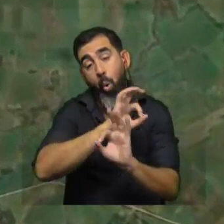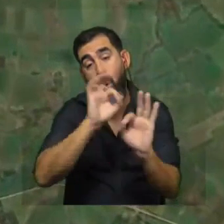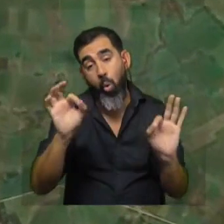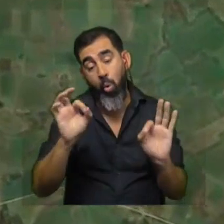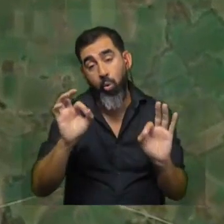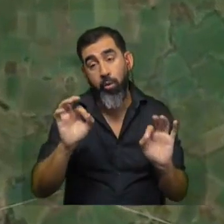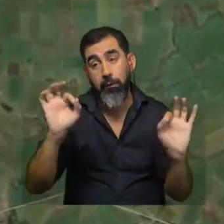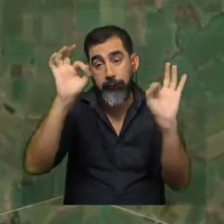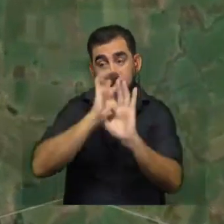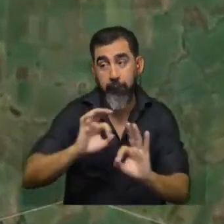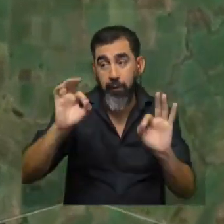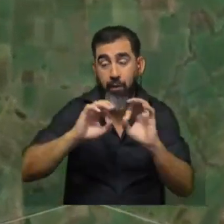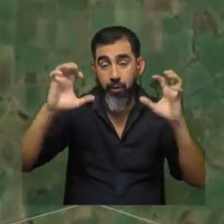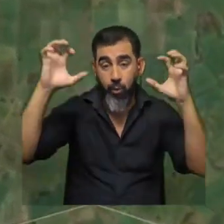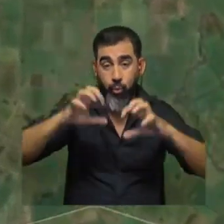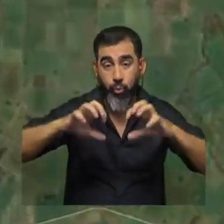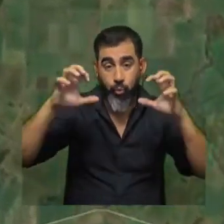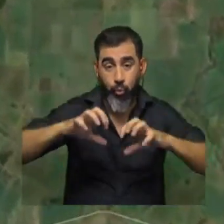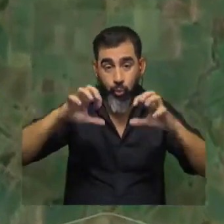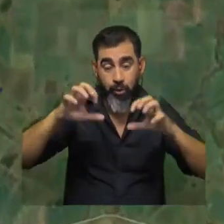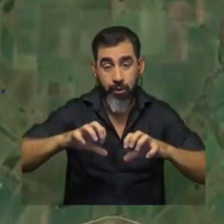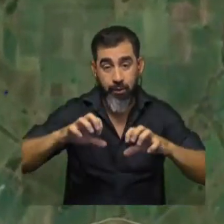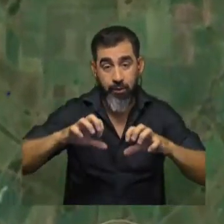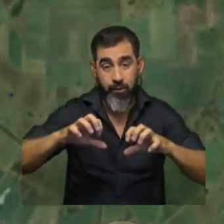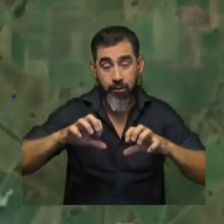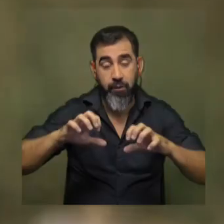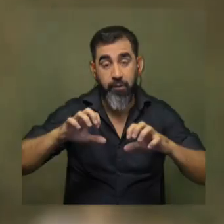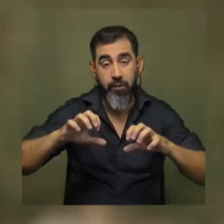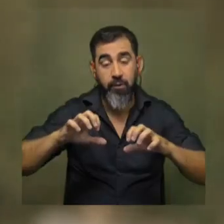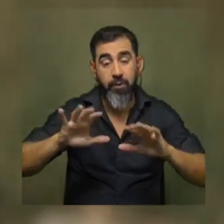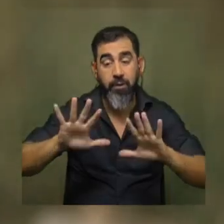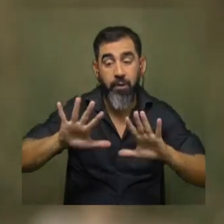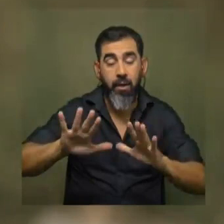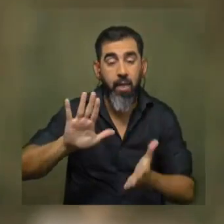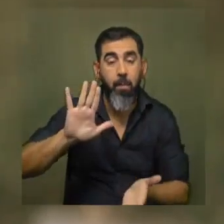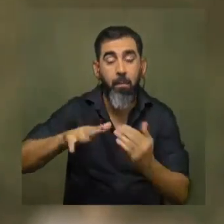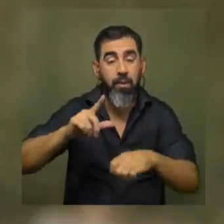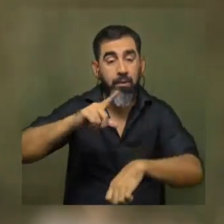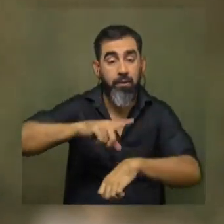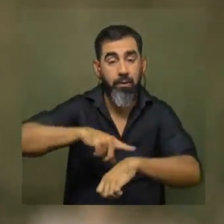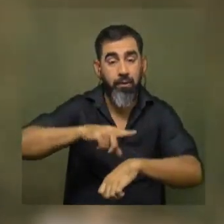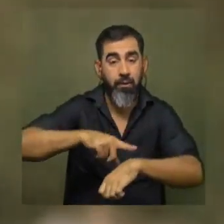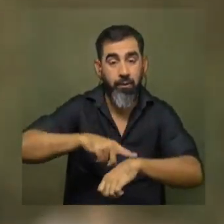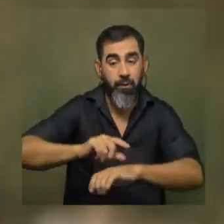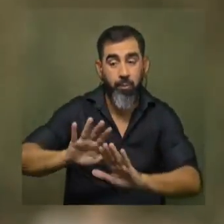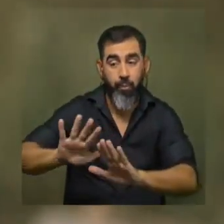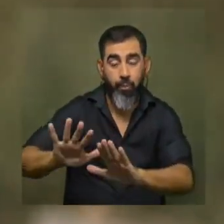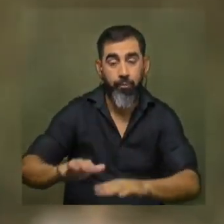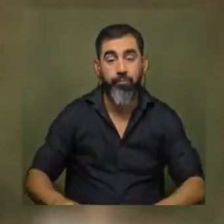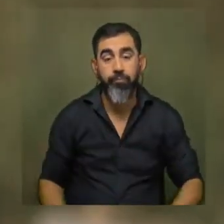cuando no hay lluvia en la cuenca el tiempo de residencia es mayor. Entonces,